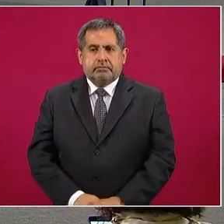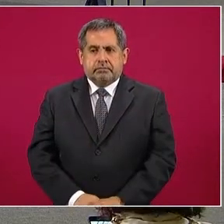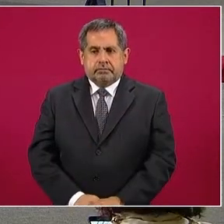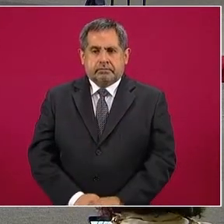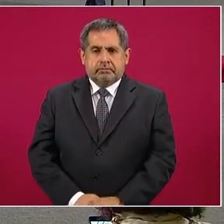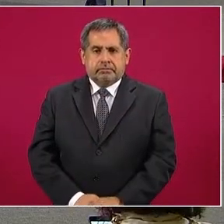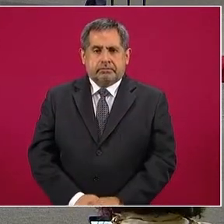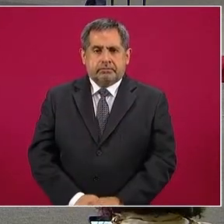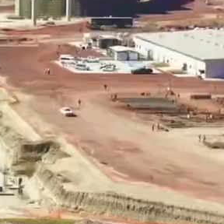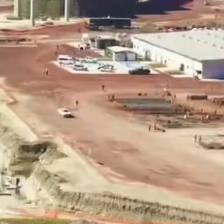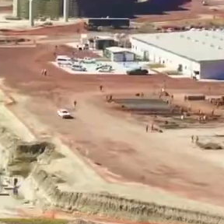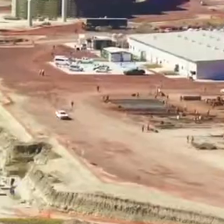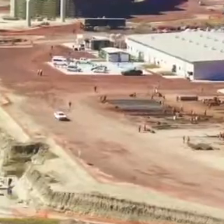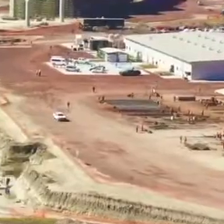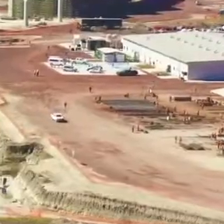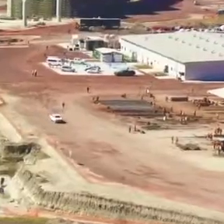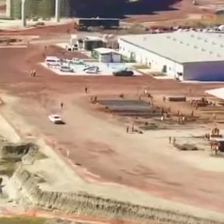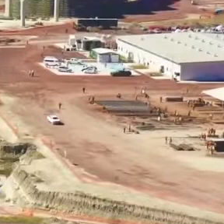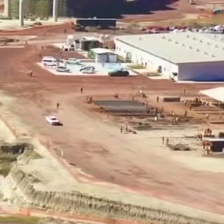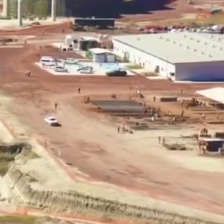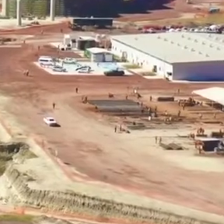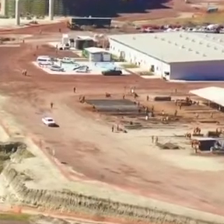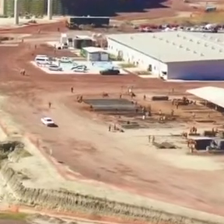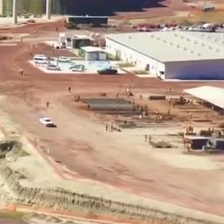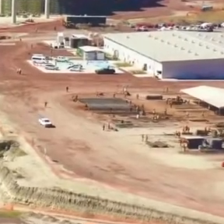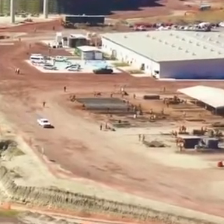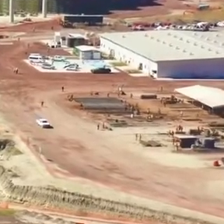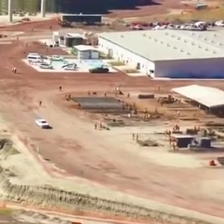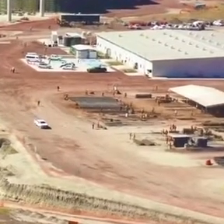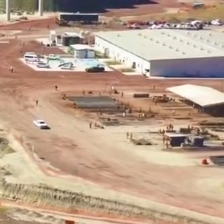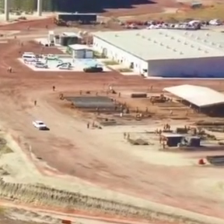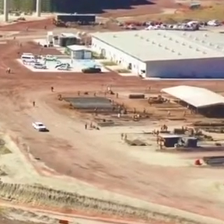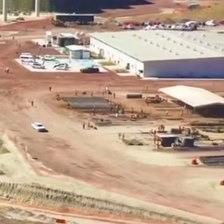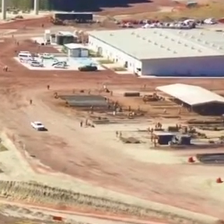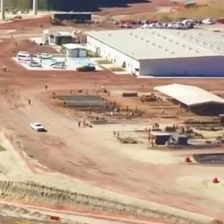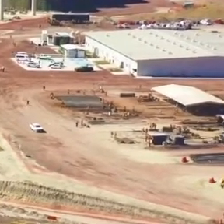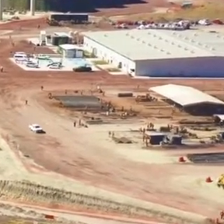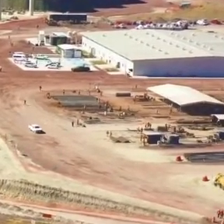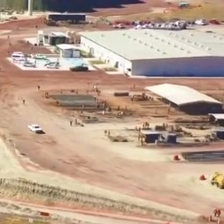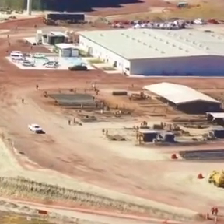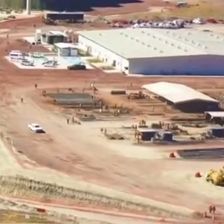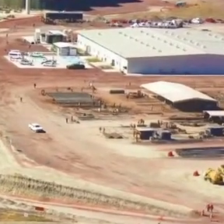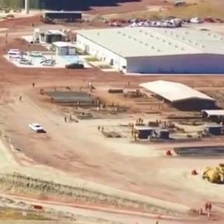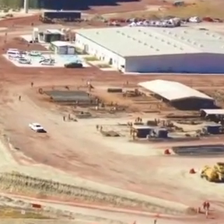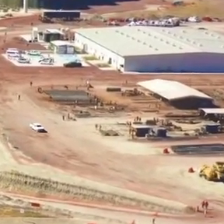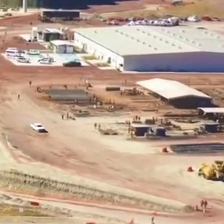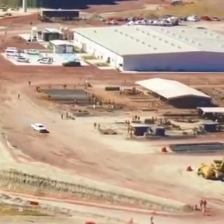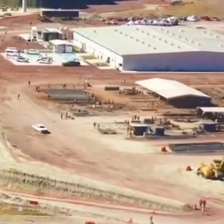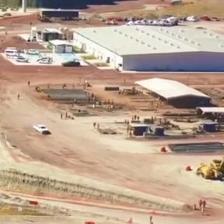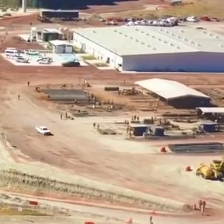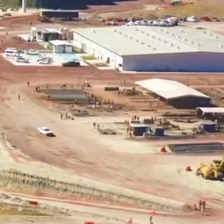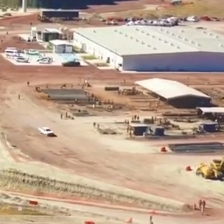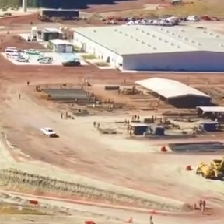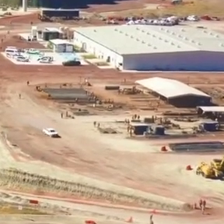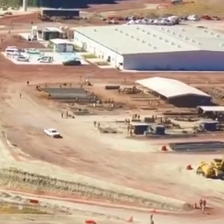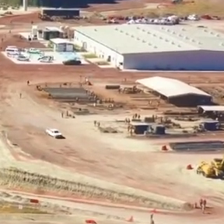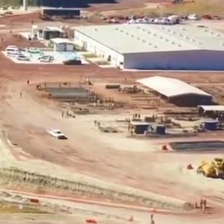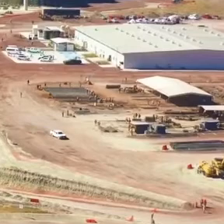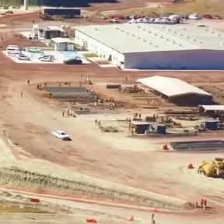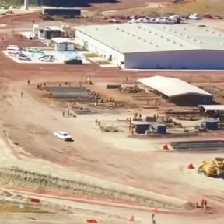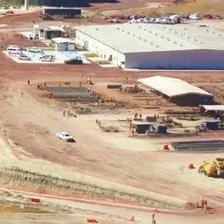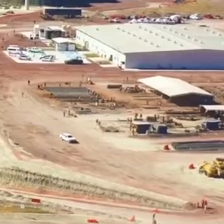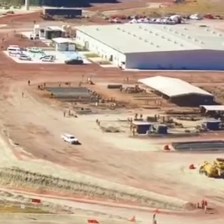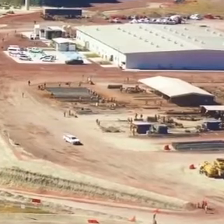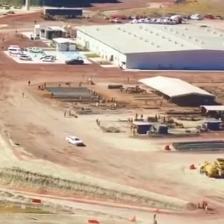La Secretaría de la Defensa Nacional informa los avances en la construcción del Aeropuerto Internacional Felipe Ángeles al 23 de